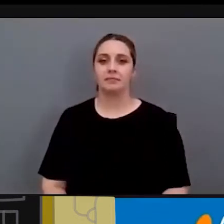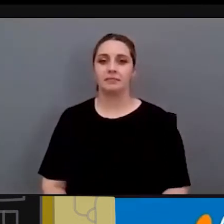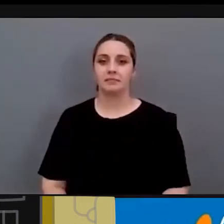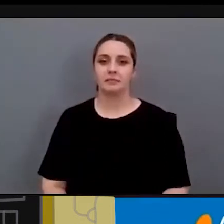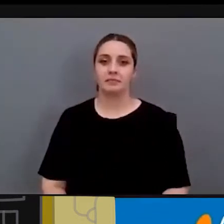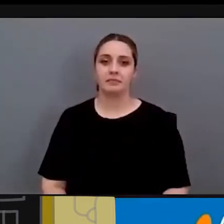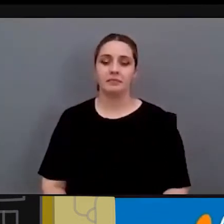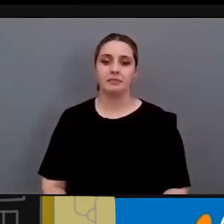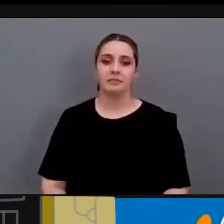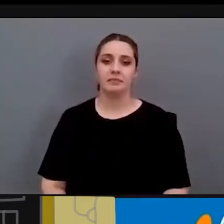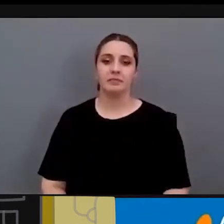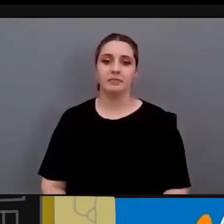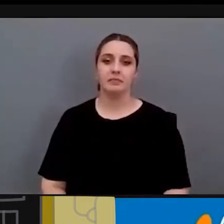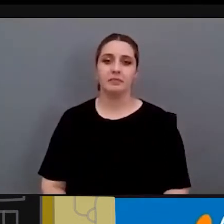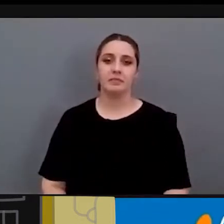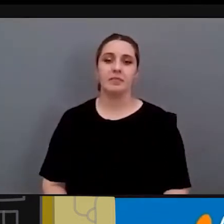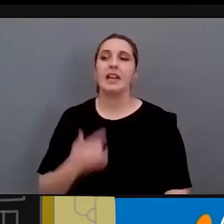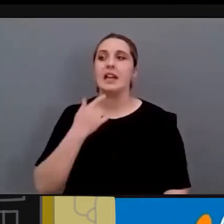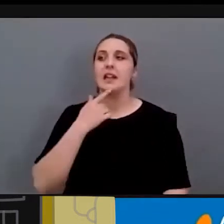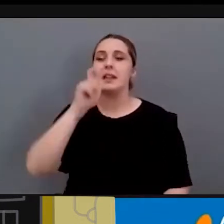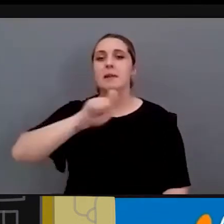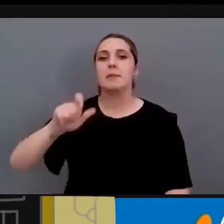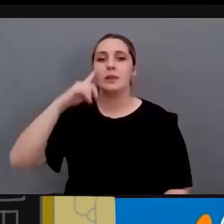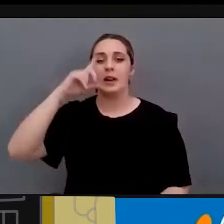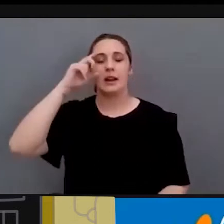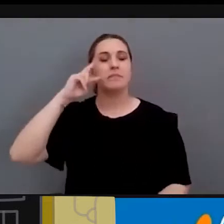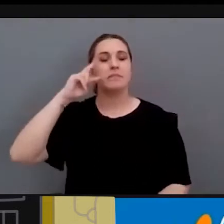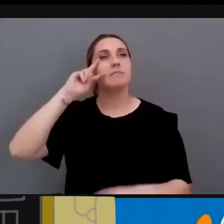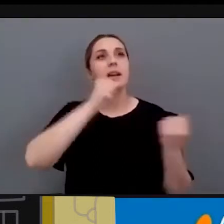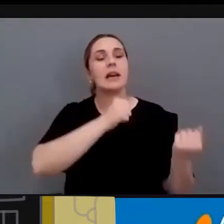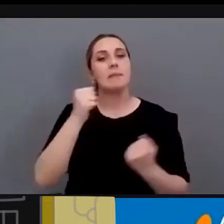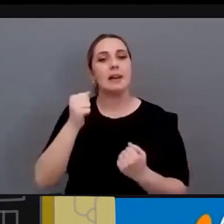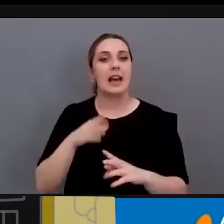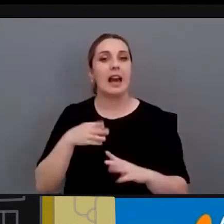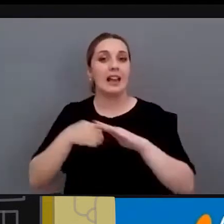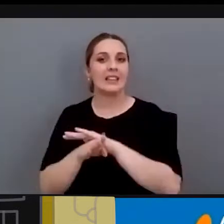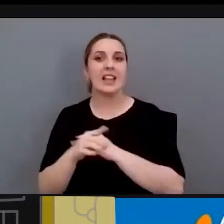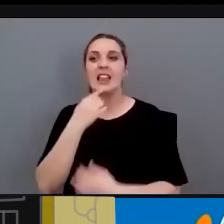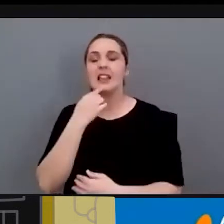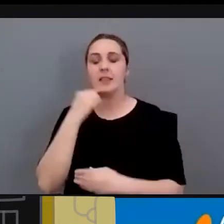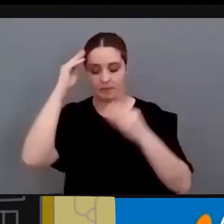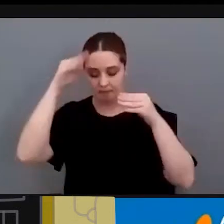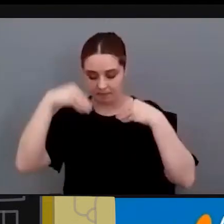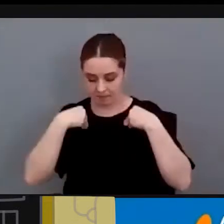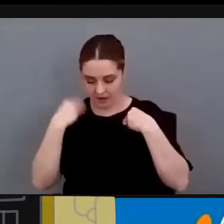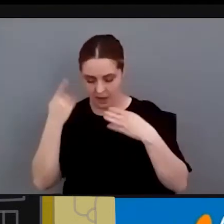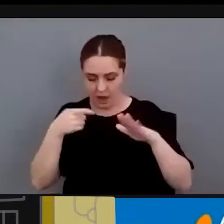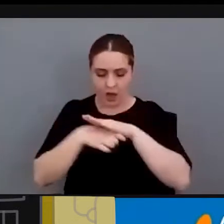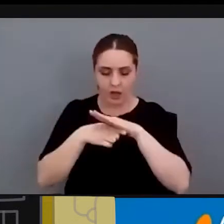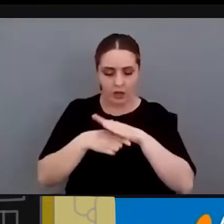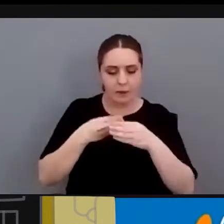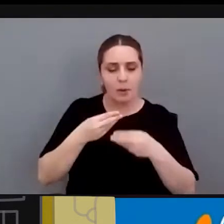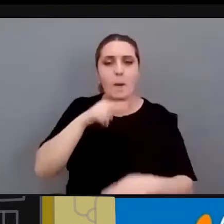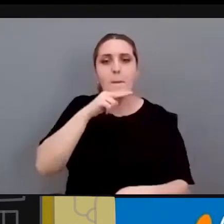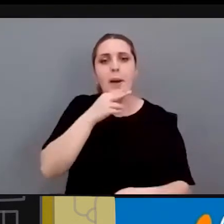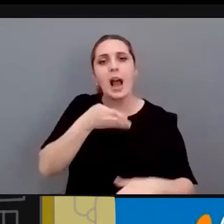que se nos considera expertas de inaccesibilidad nos hemos planteado alguna vez cómo debe ser la gestión de uso de una seba accesible